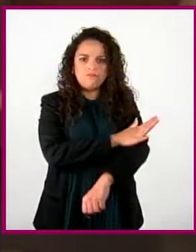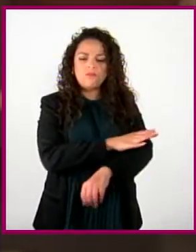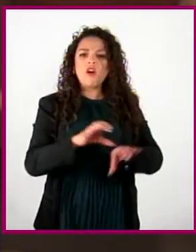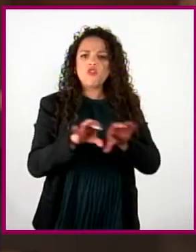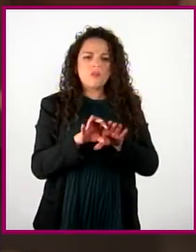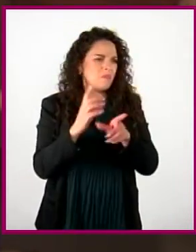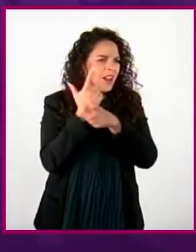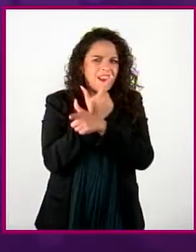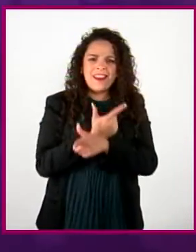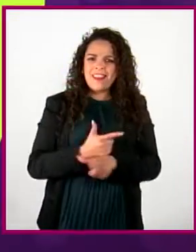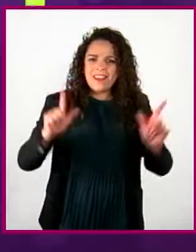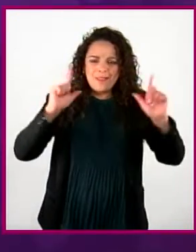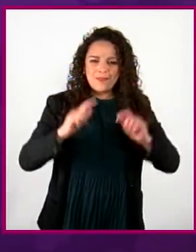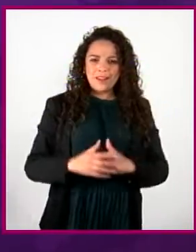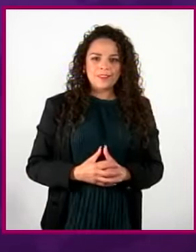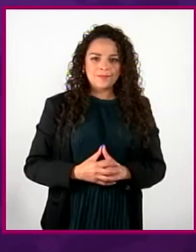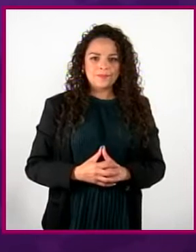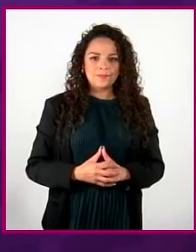libre y sana.